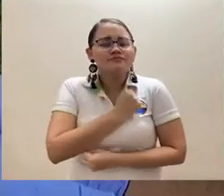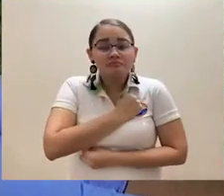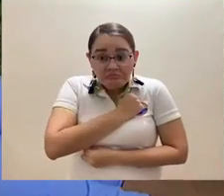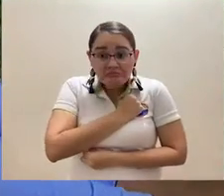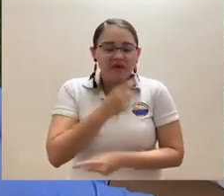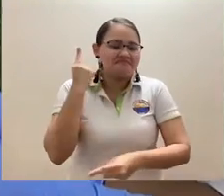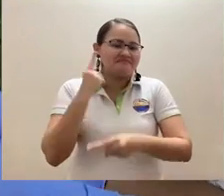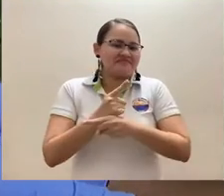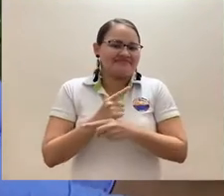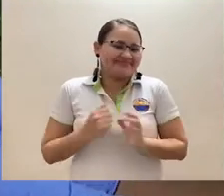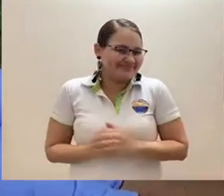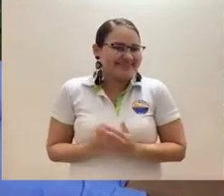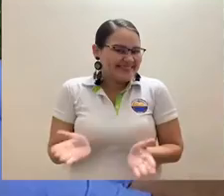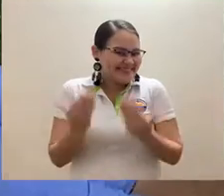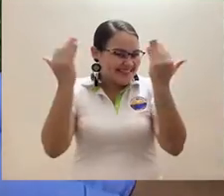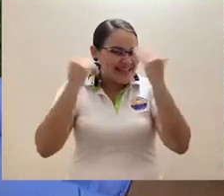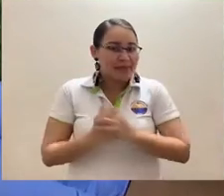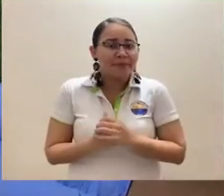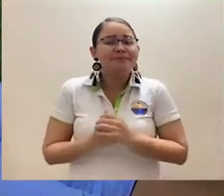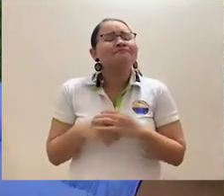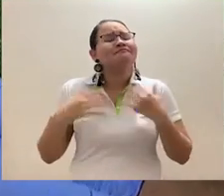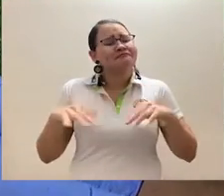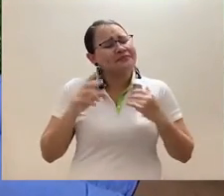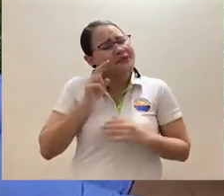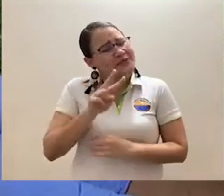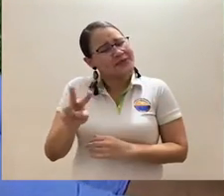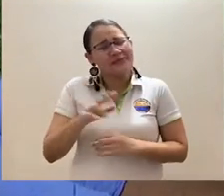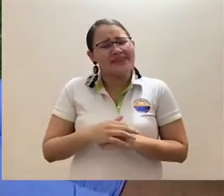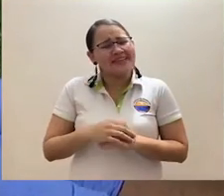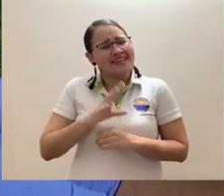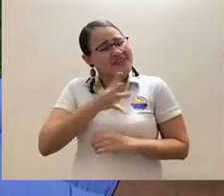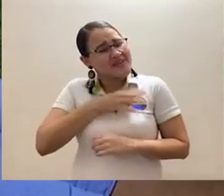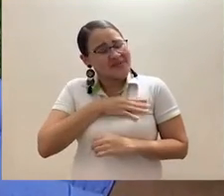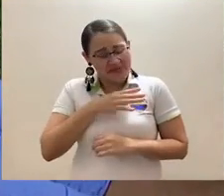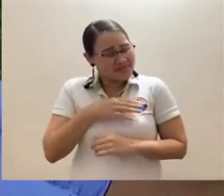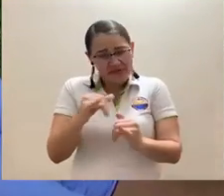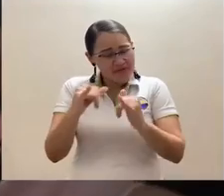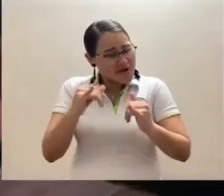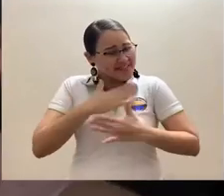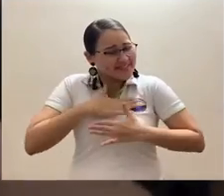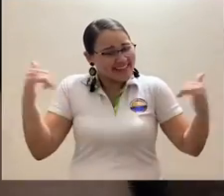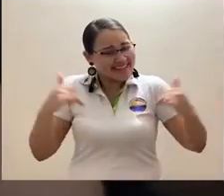decidió desde un inicio y sé que está muy contenta, está feliz y igual nosotros estamos felices por ella.